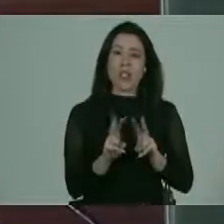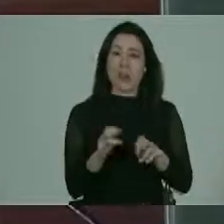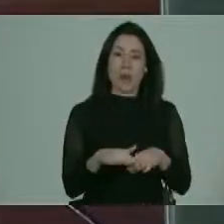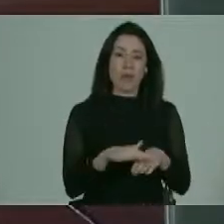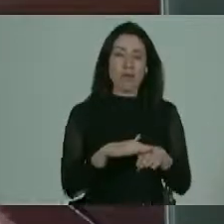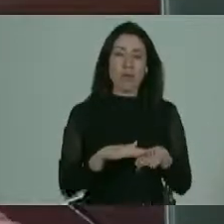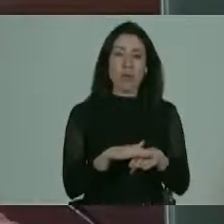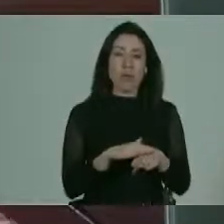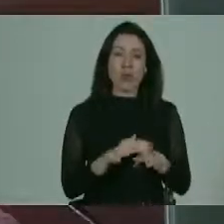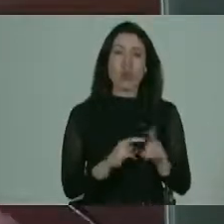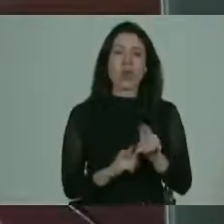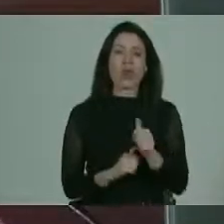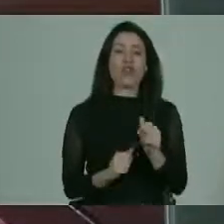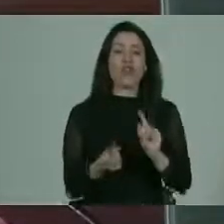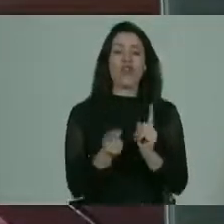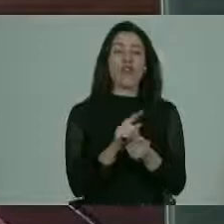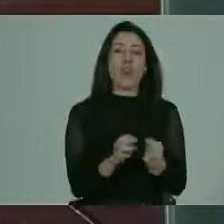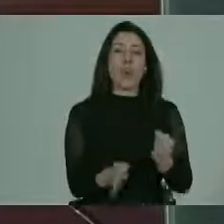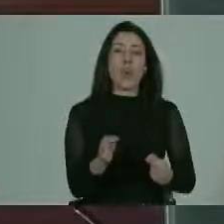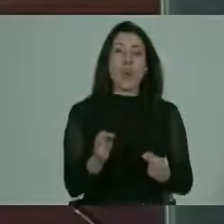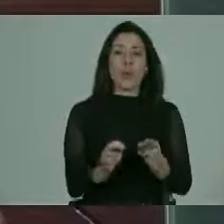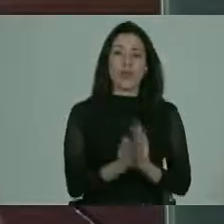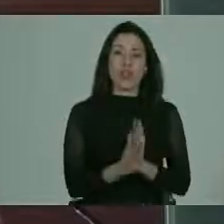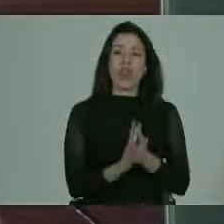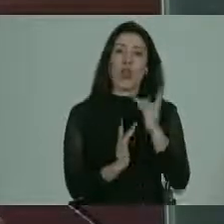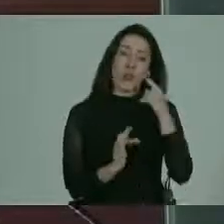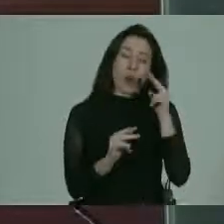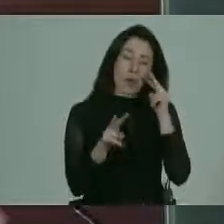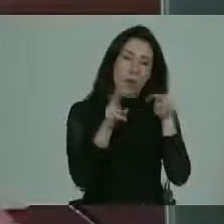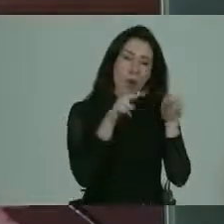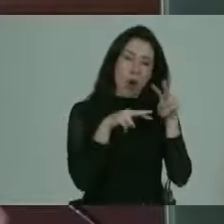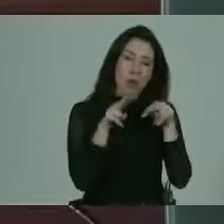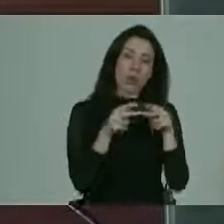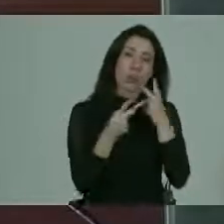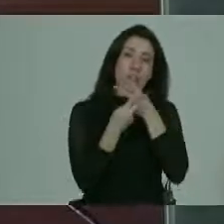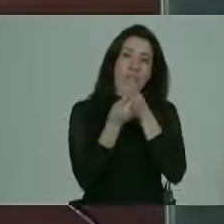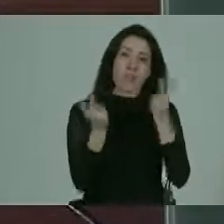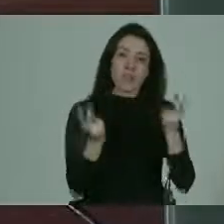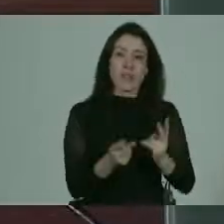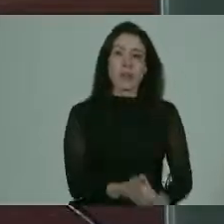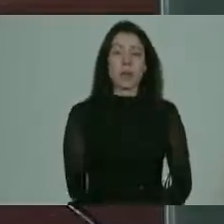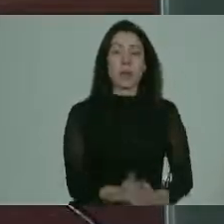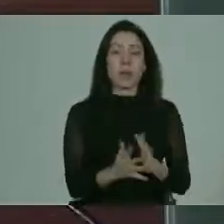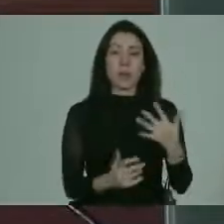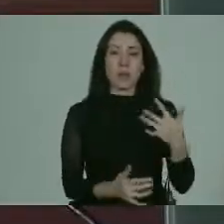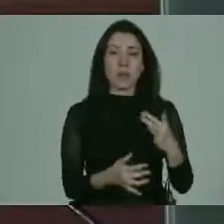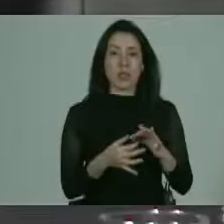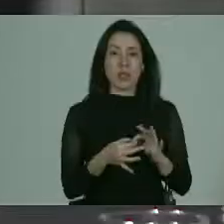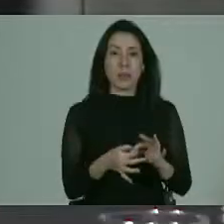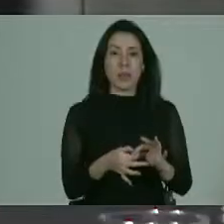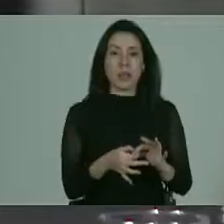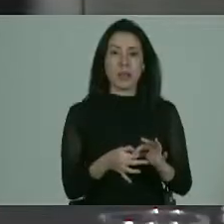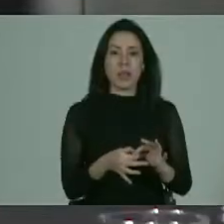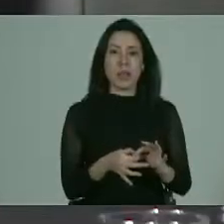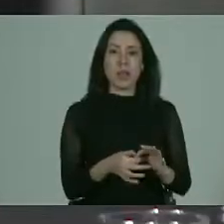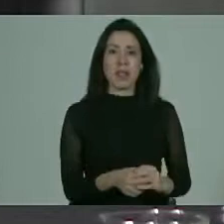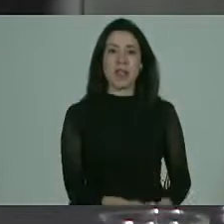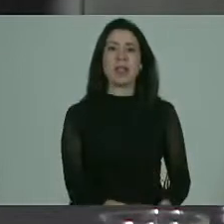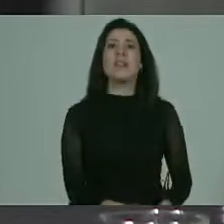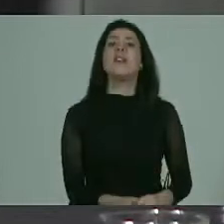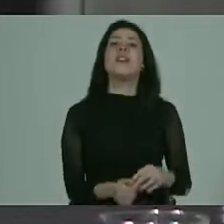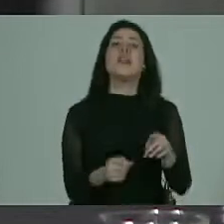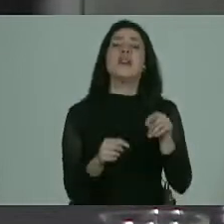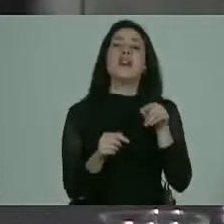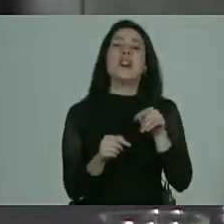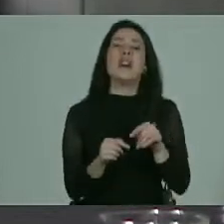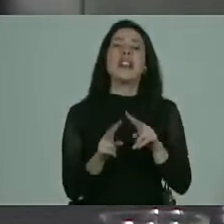fundamental no se trata de judicializar todo pero sí de poder observarlo hacerlo visible es muy importante muchas gracias Irma